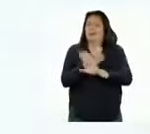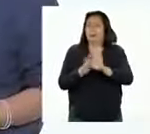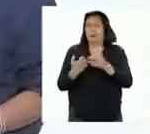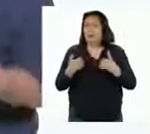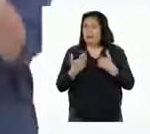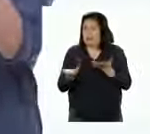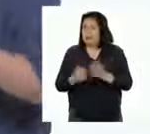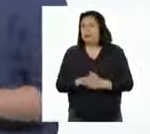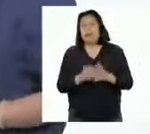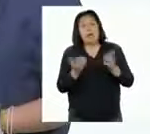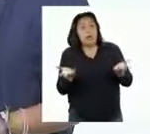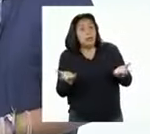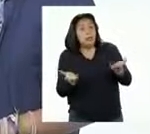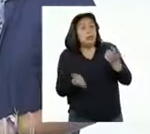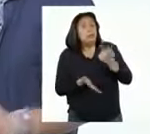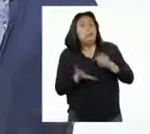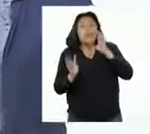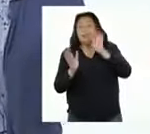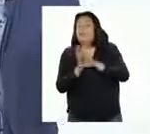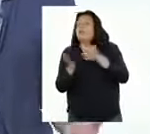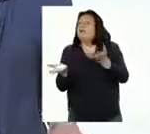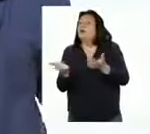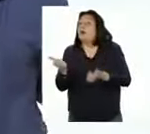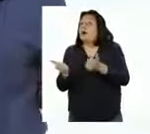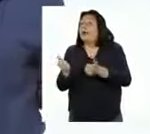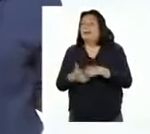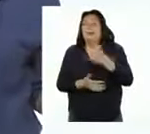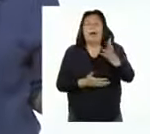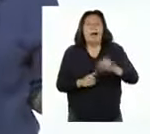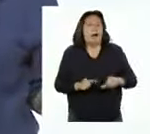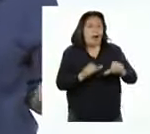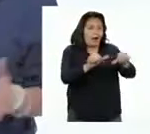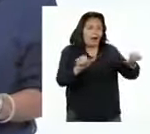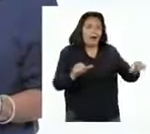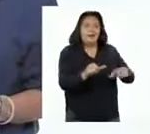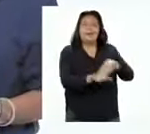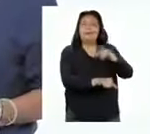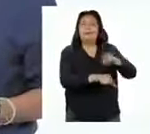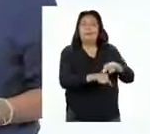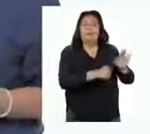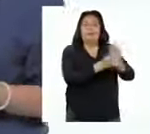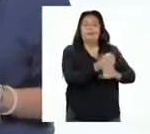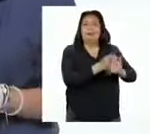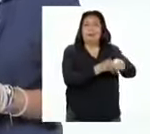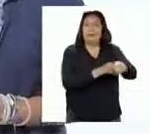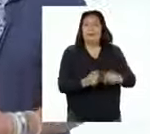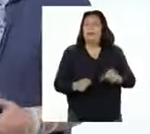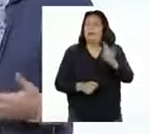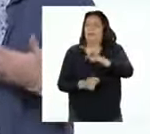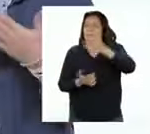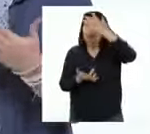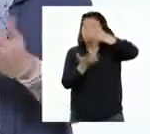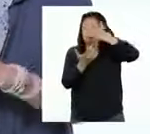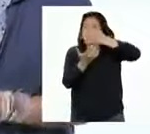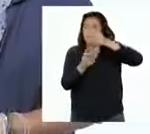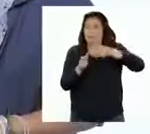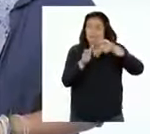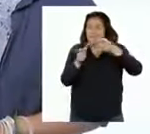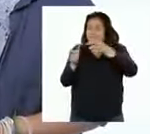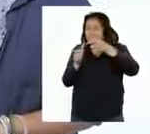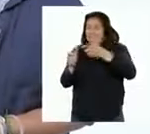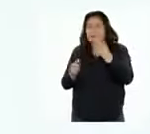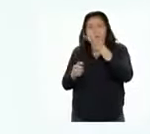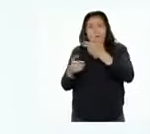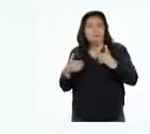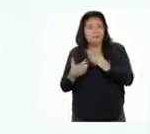animales. ¿Y cuáles son esos ejemplos? Bueno, la creación de áreas naturales protegidas y el uso de la tecnología para monitorear a